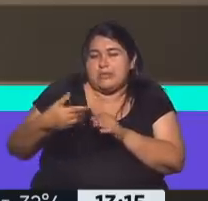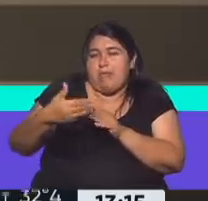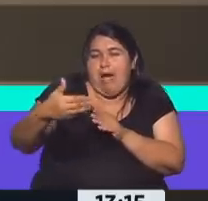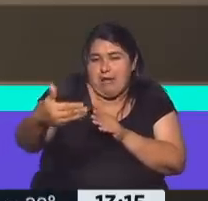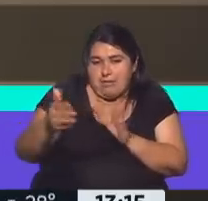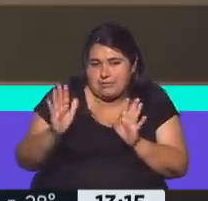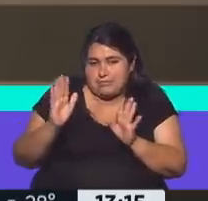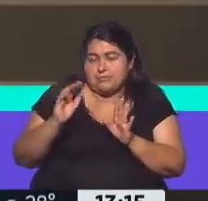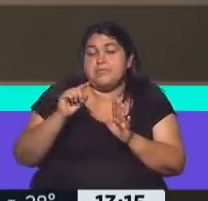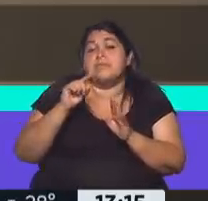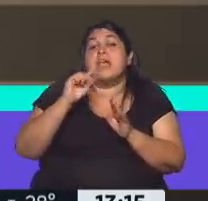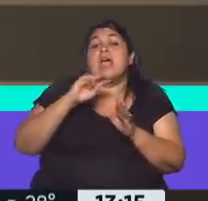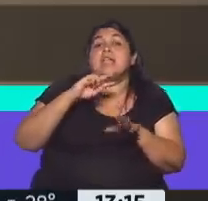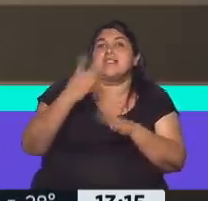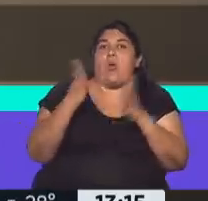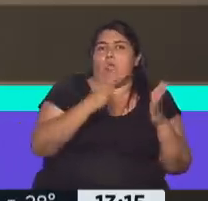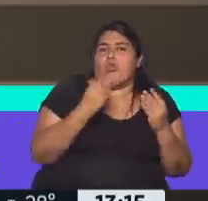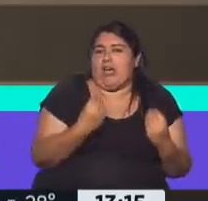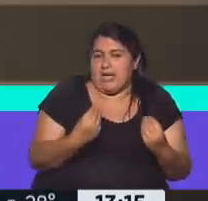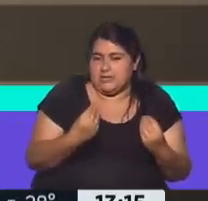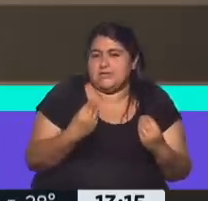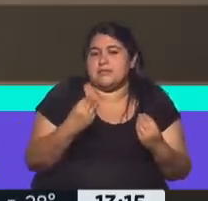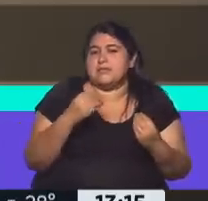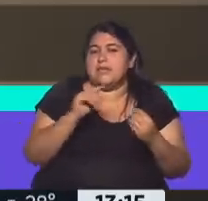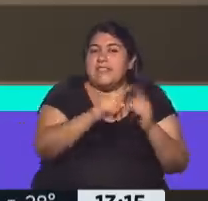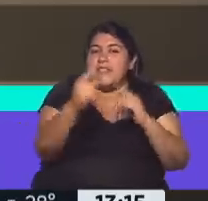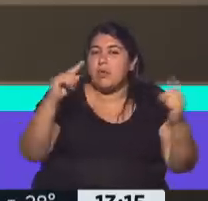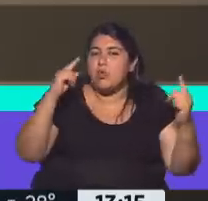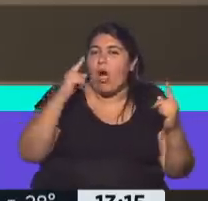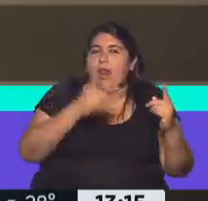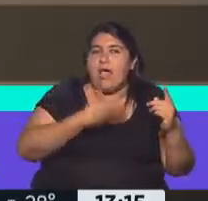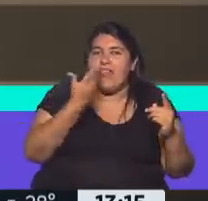En segundo lugar, tenemos que hacer que esas declaraciones individuales lleguen.